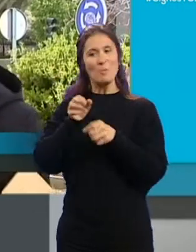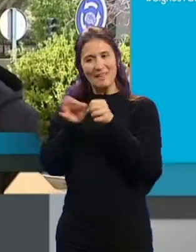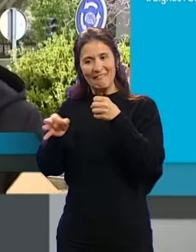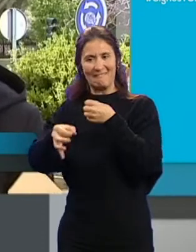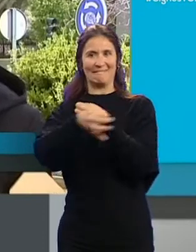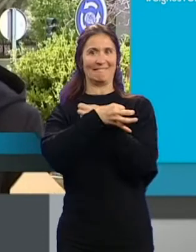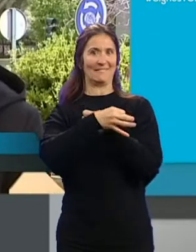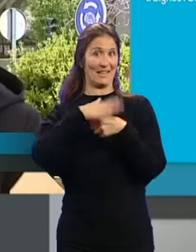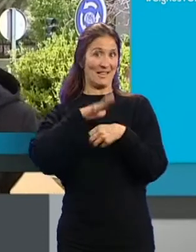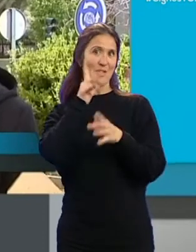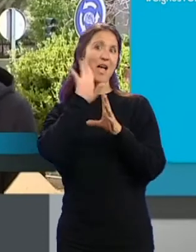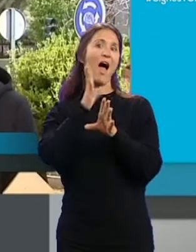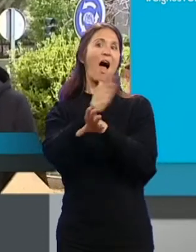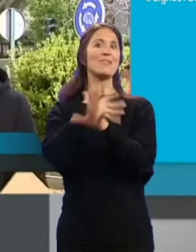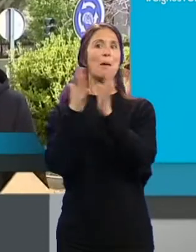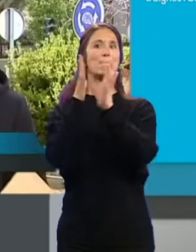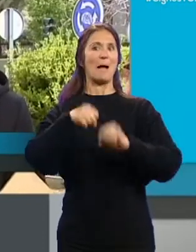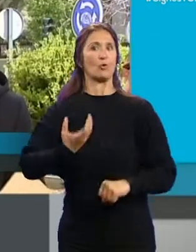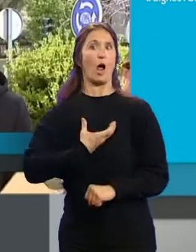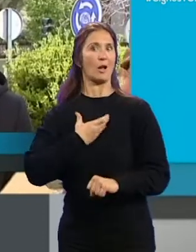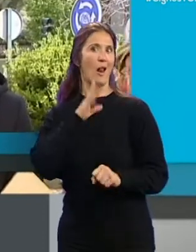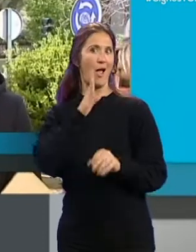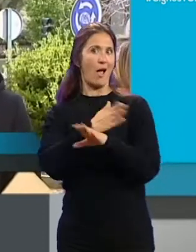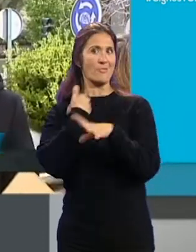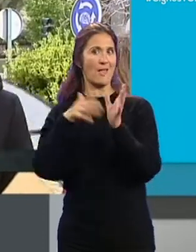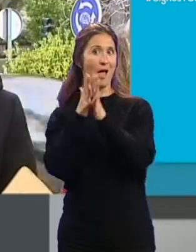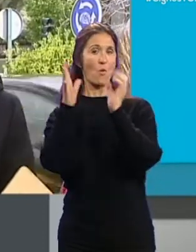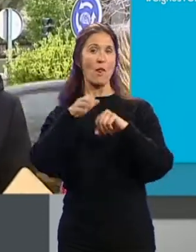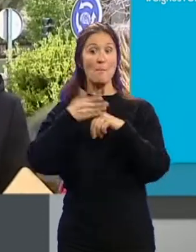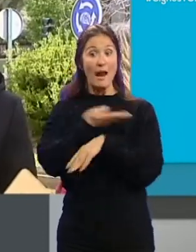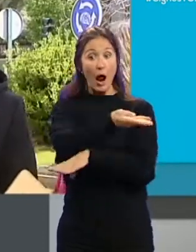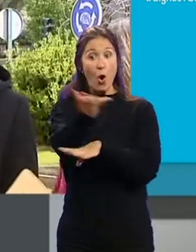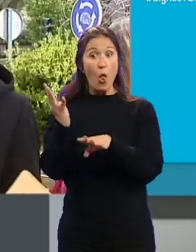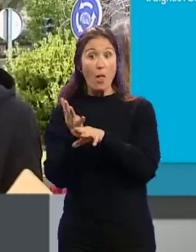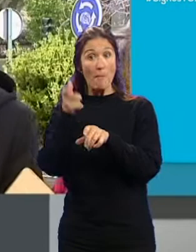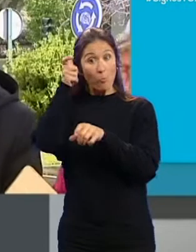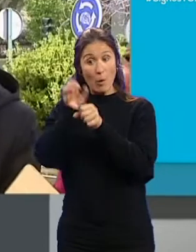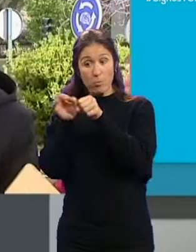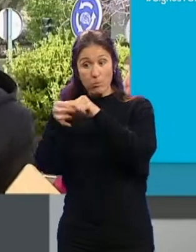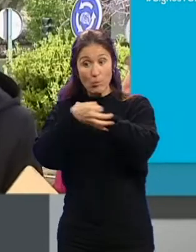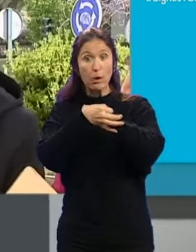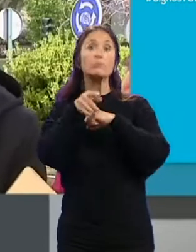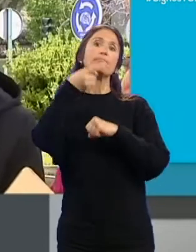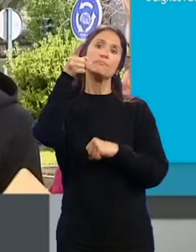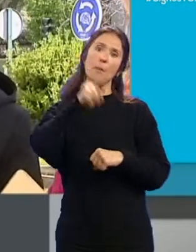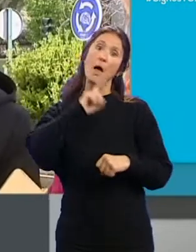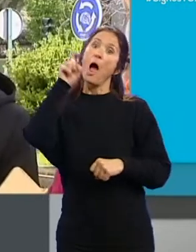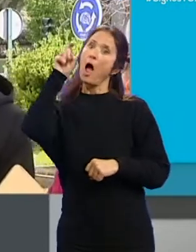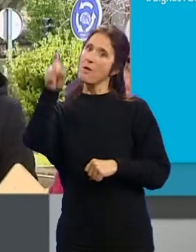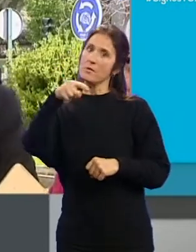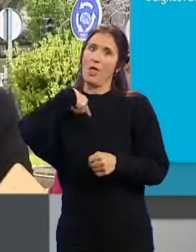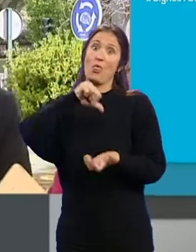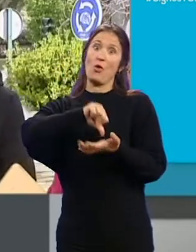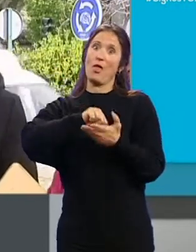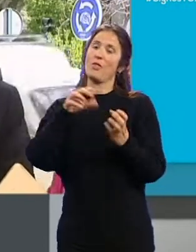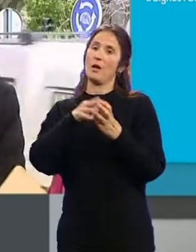como acordamos con ese pacto entre alcaldes... ...para que el resto de municipios de alrededor de la ciudad sepan que esta ciudad... ...es una ciudad